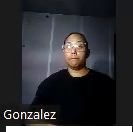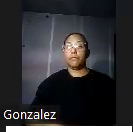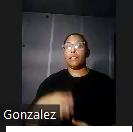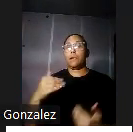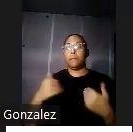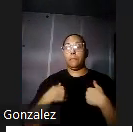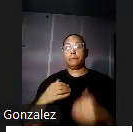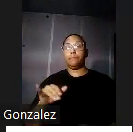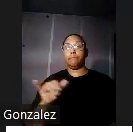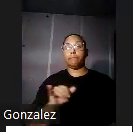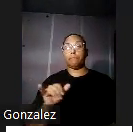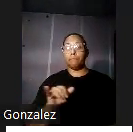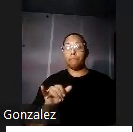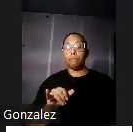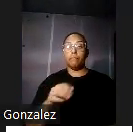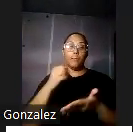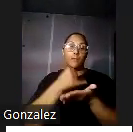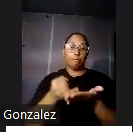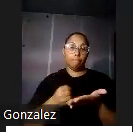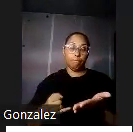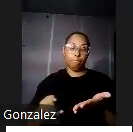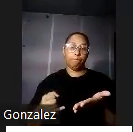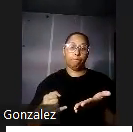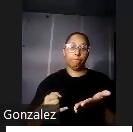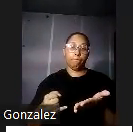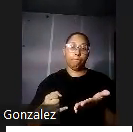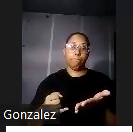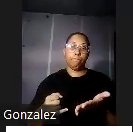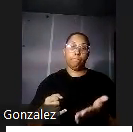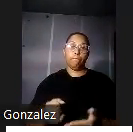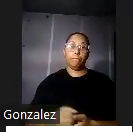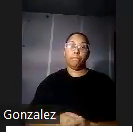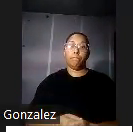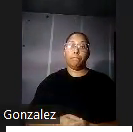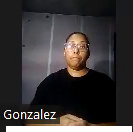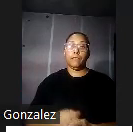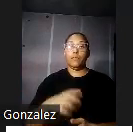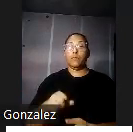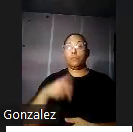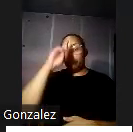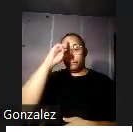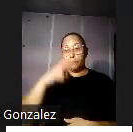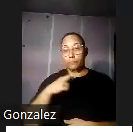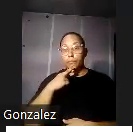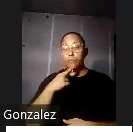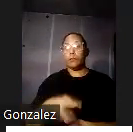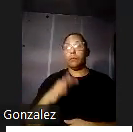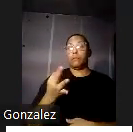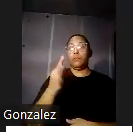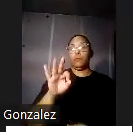la escultora que trabajó el busto de Ashford esto fue en agosto de 1933